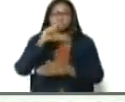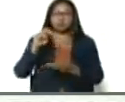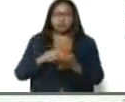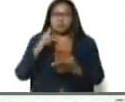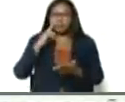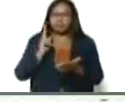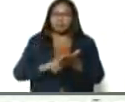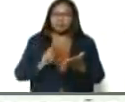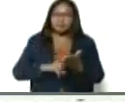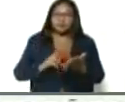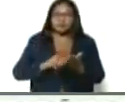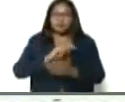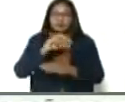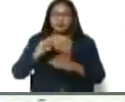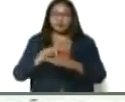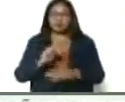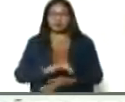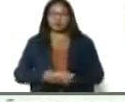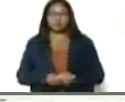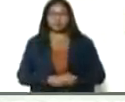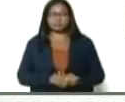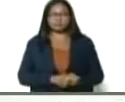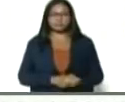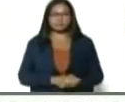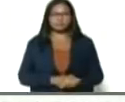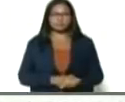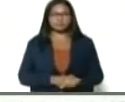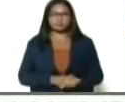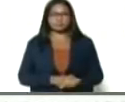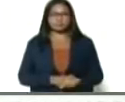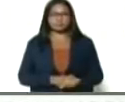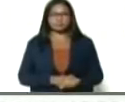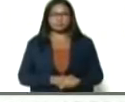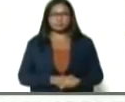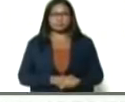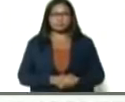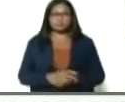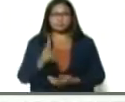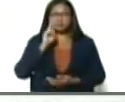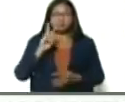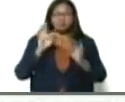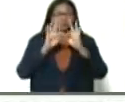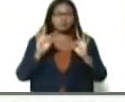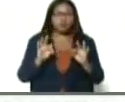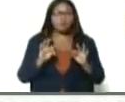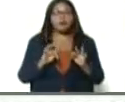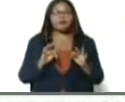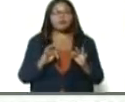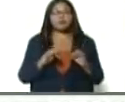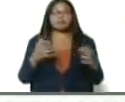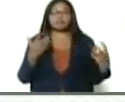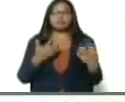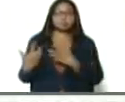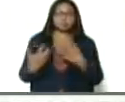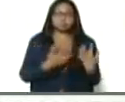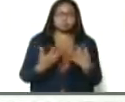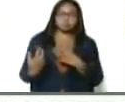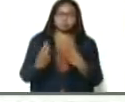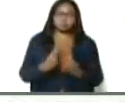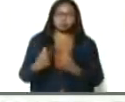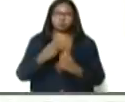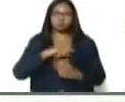verdaderamente nacional. en medio de un modelo de guerra económica y de resistencia